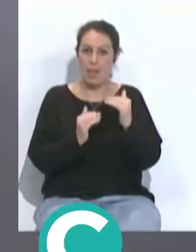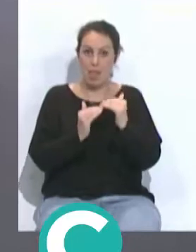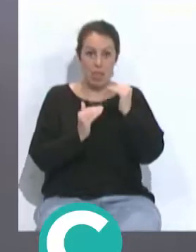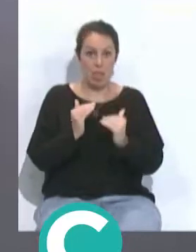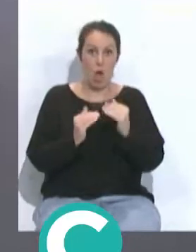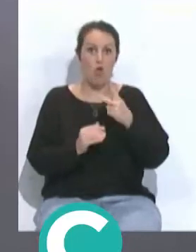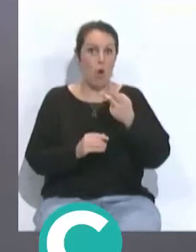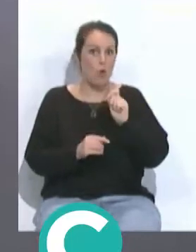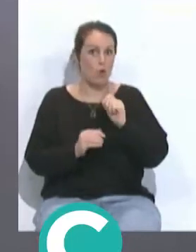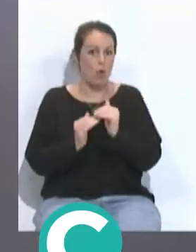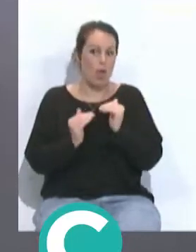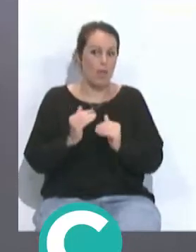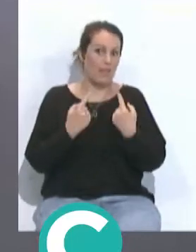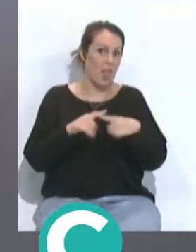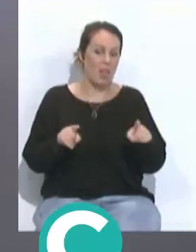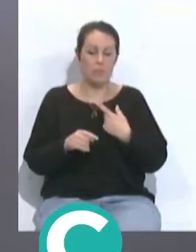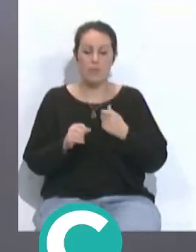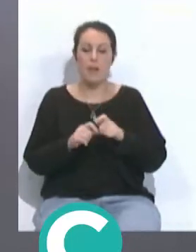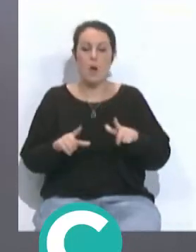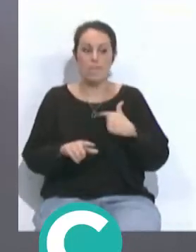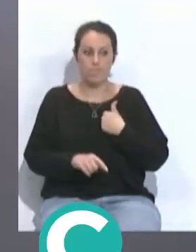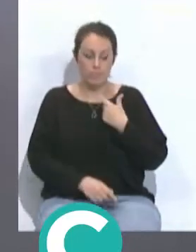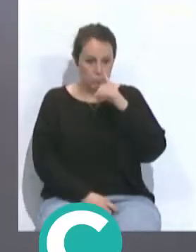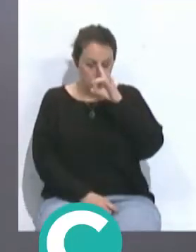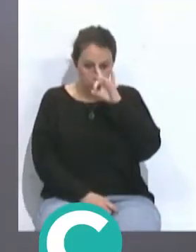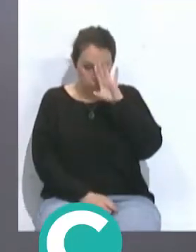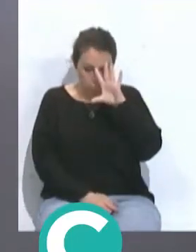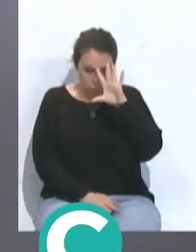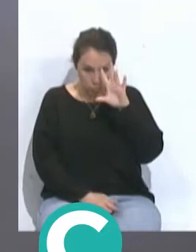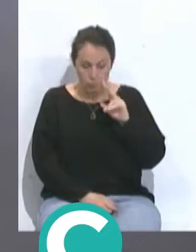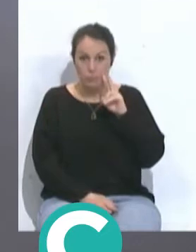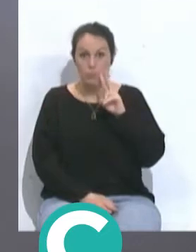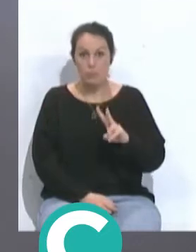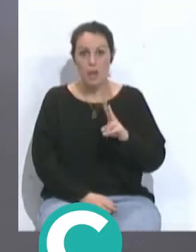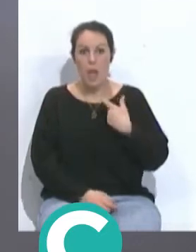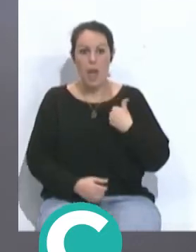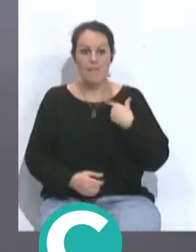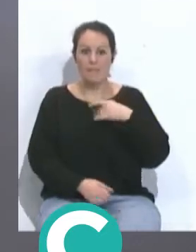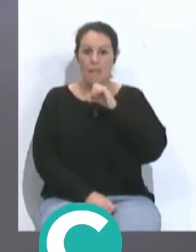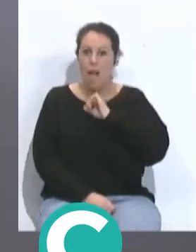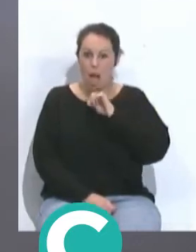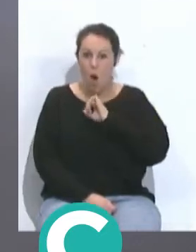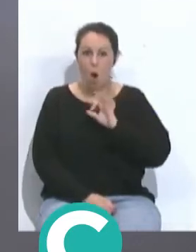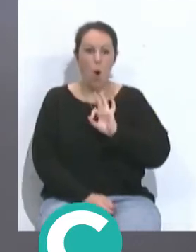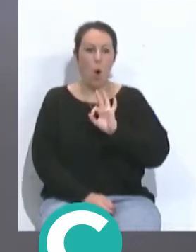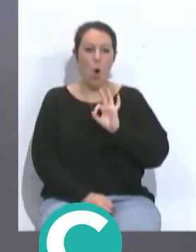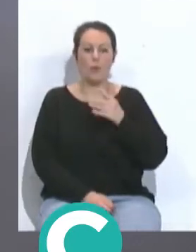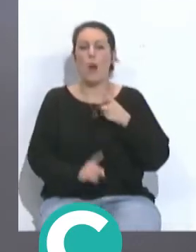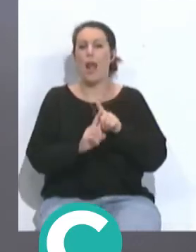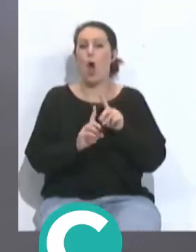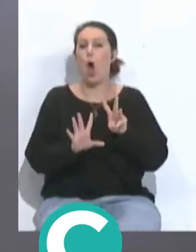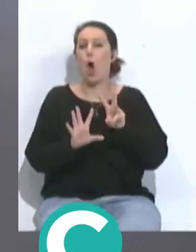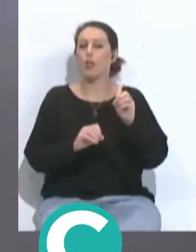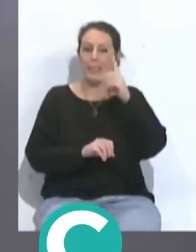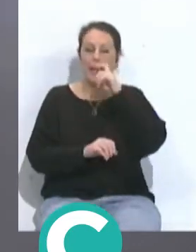a dos puntos, ¿no? Un campo, la verdad es que a mí me pareció impresionante, se ve un campo que se ve a viejo, se ve a ñejo, ¿no? O sentero, ¿no? Como